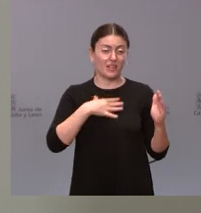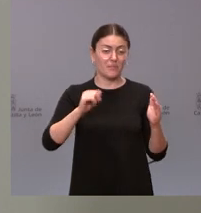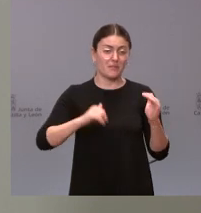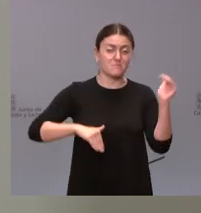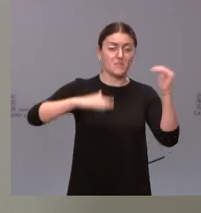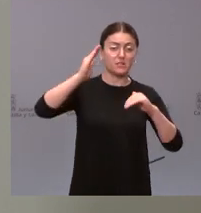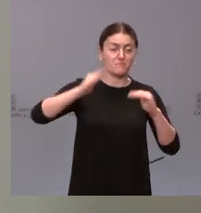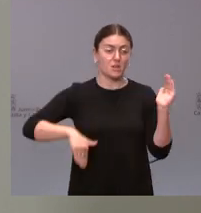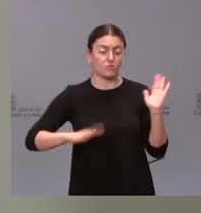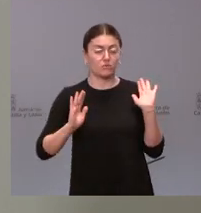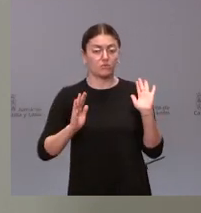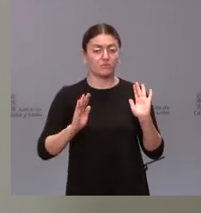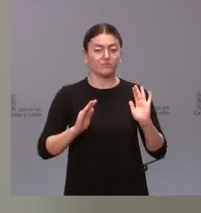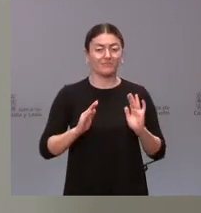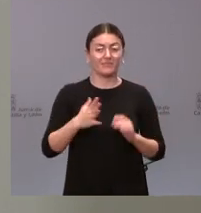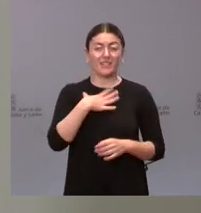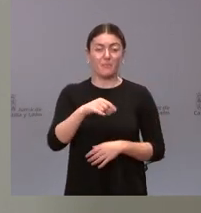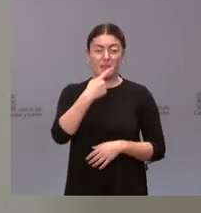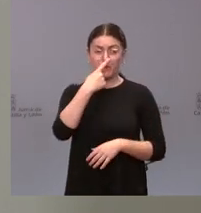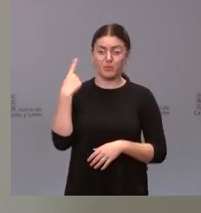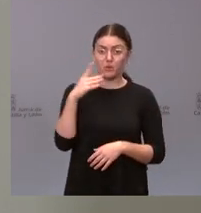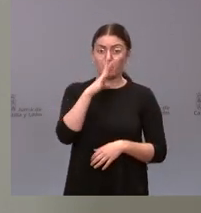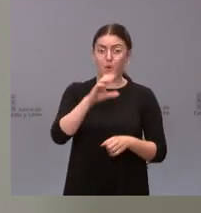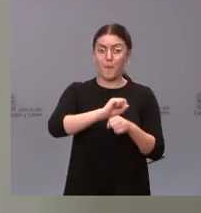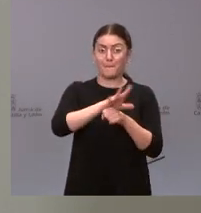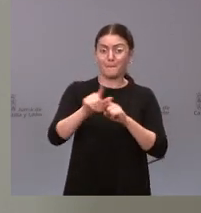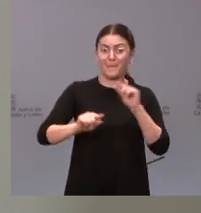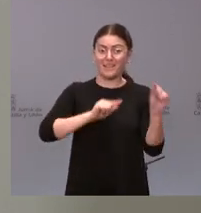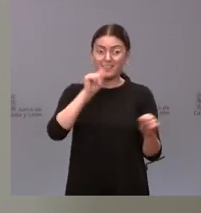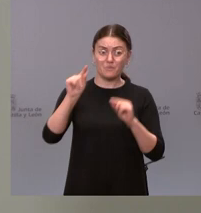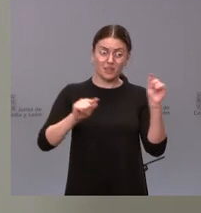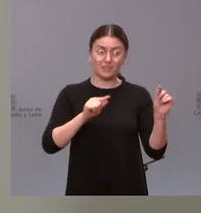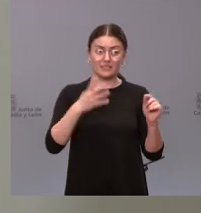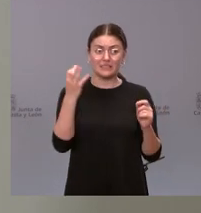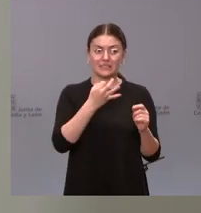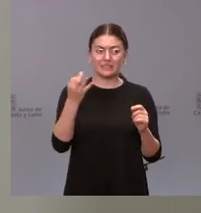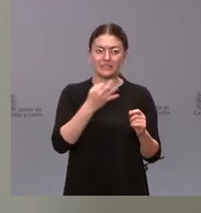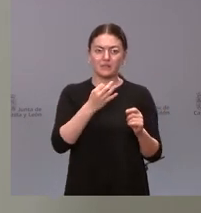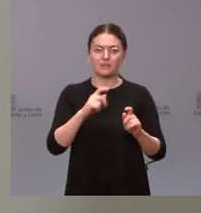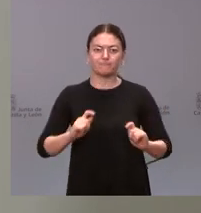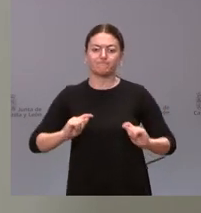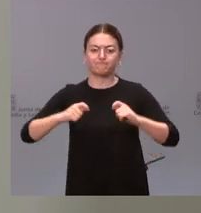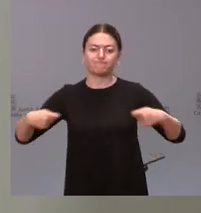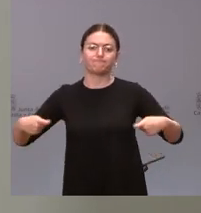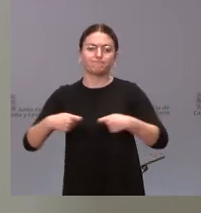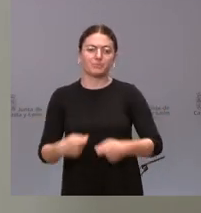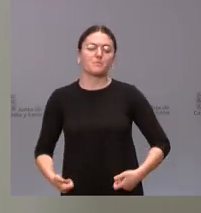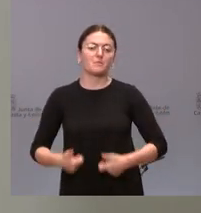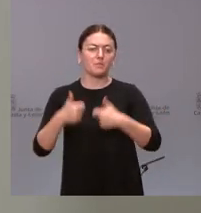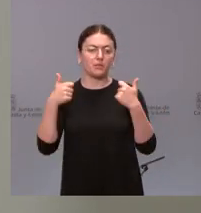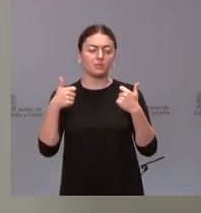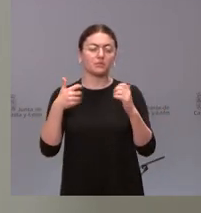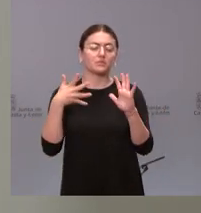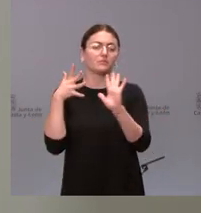más baja seguramente el año pasado como consecuencia de la pandemia fue preciso acudir en mayor medida a servicios externos y pudiera ser que